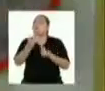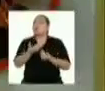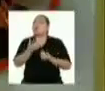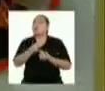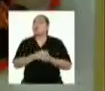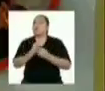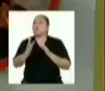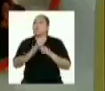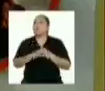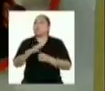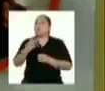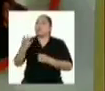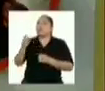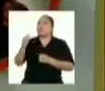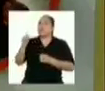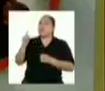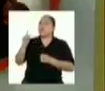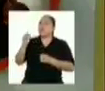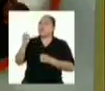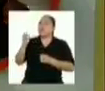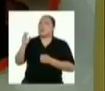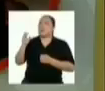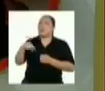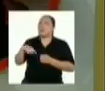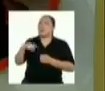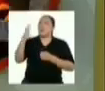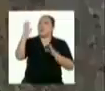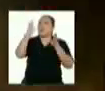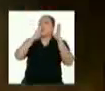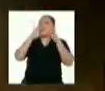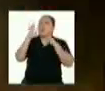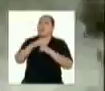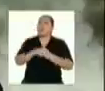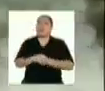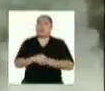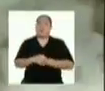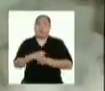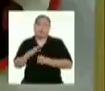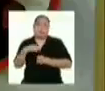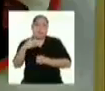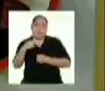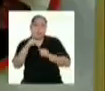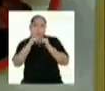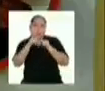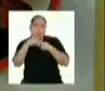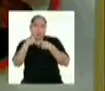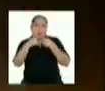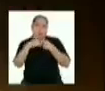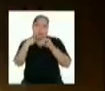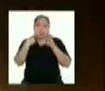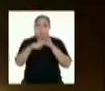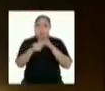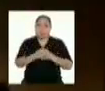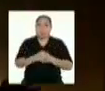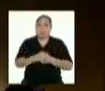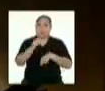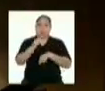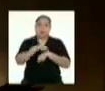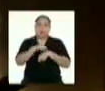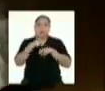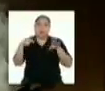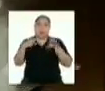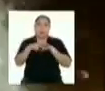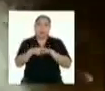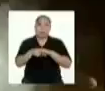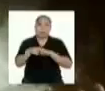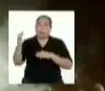producción? Ay, Ato, ¿a dónde? Ya me preocupaste. Luego te sigo contando. ¿Por correo? Se me agota el